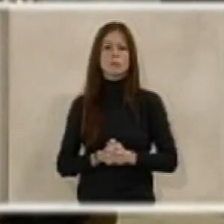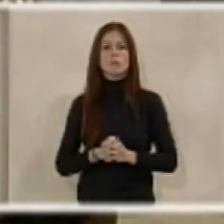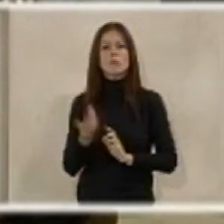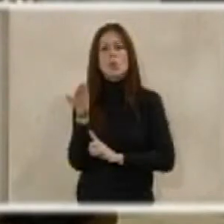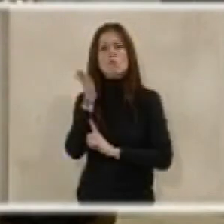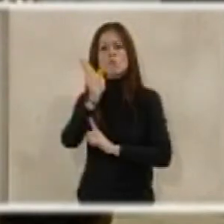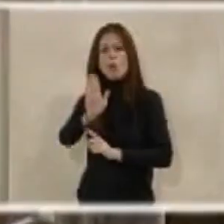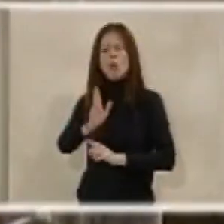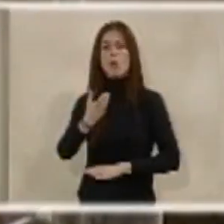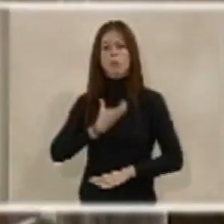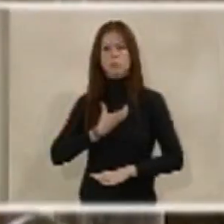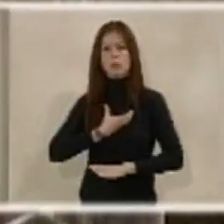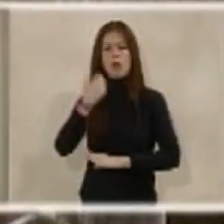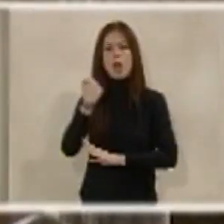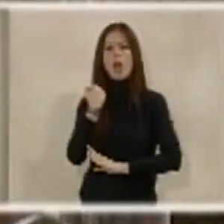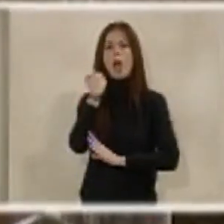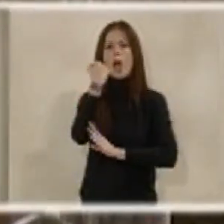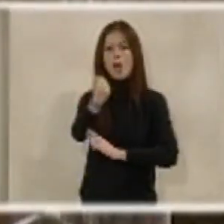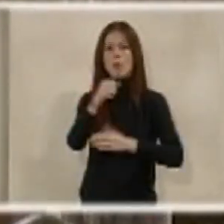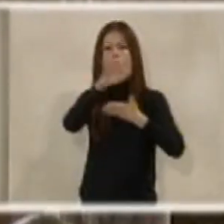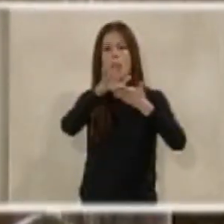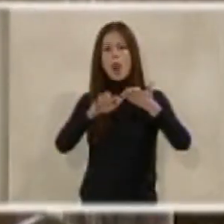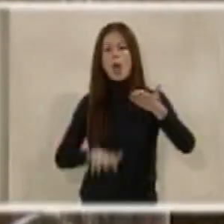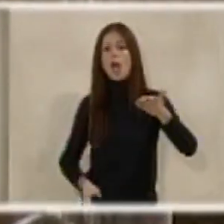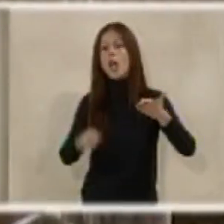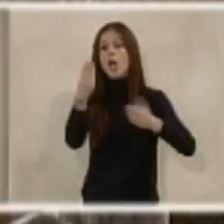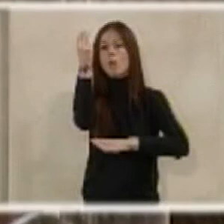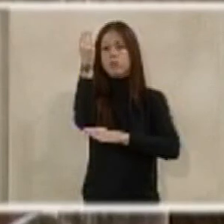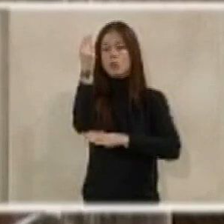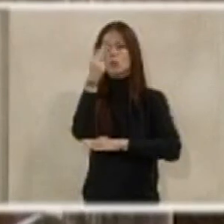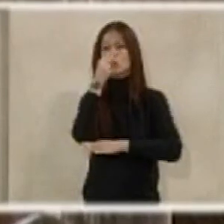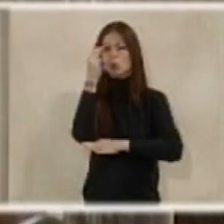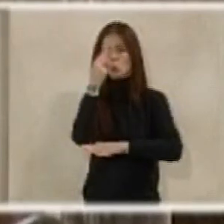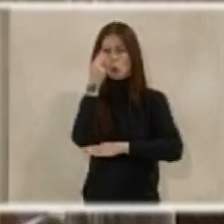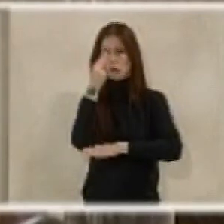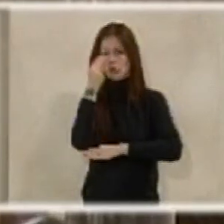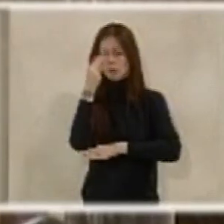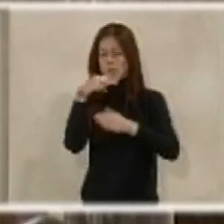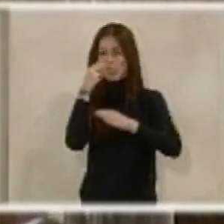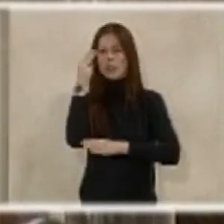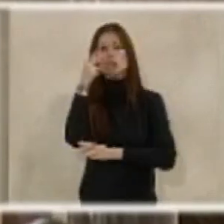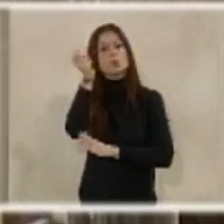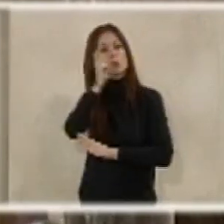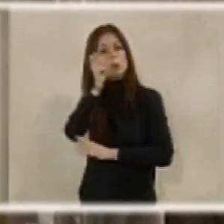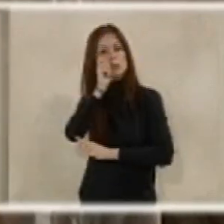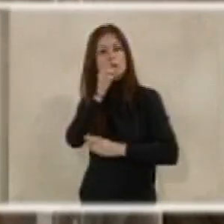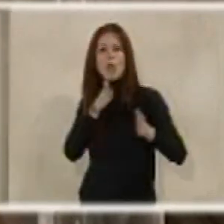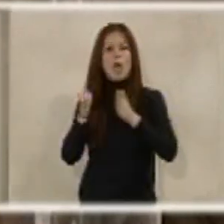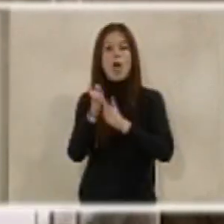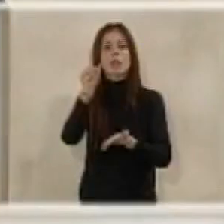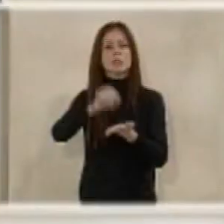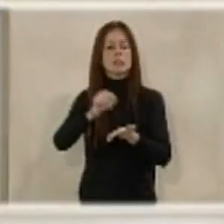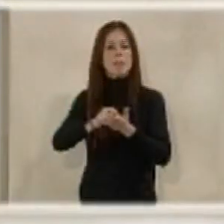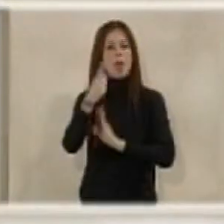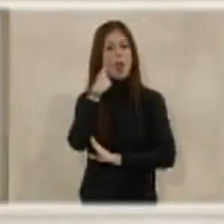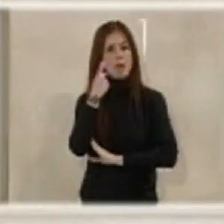Moción institucional de apoyo a la declaración de interés turístico de Andalucía de la etapa de Almería y sus rutas. Lea la moción,